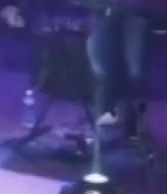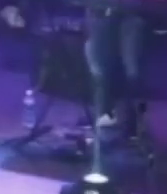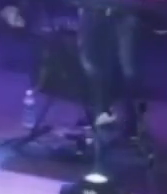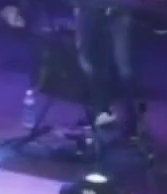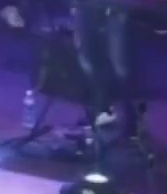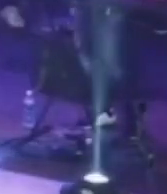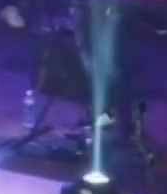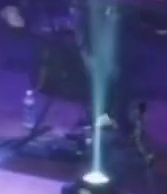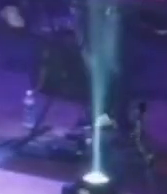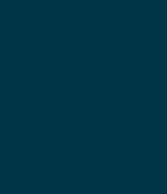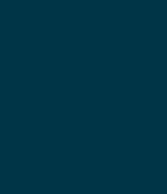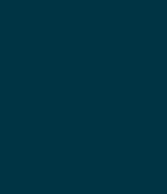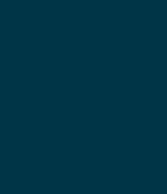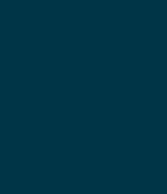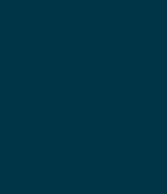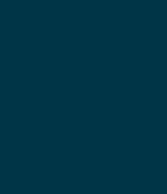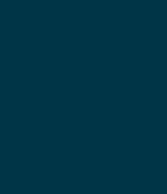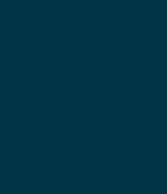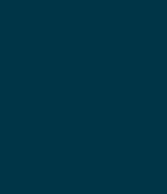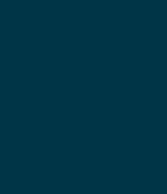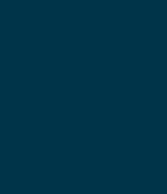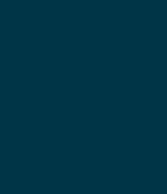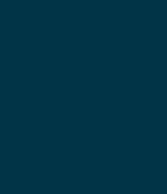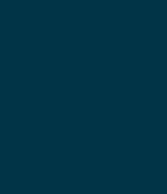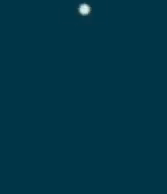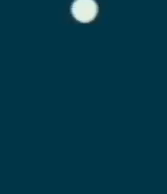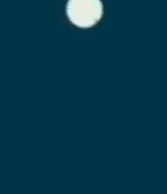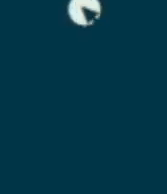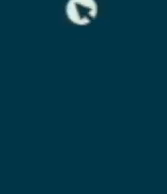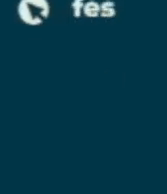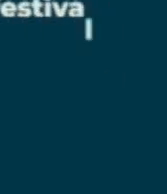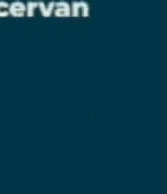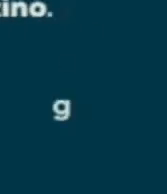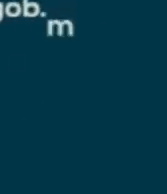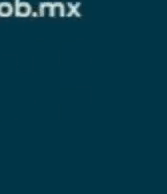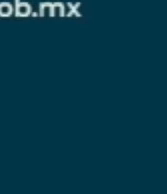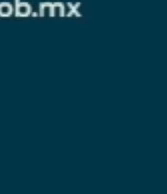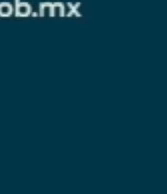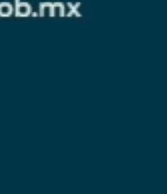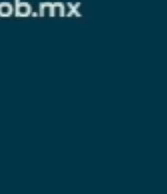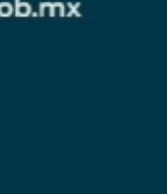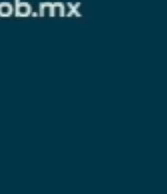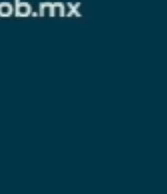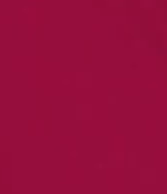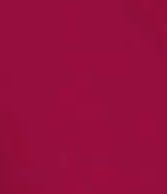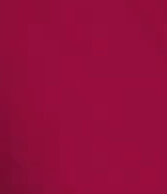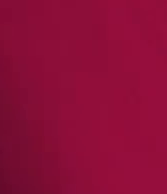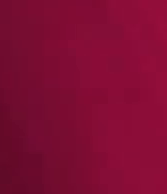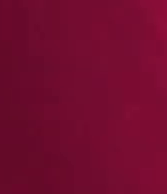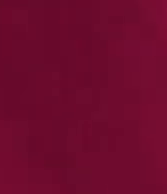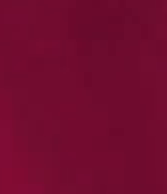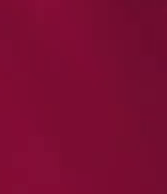Estamos de vuelta Para ti Vívelo con nosotros También a través de Redes sociales Y medios públicos